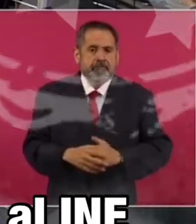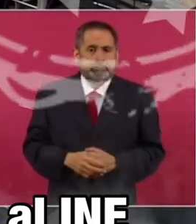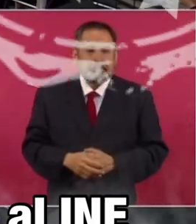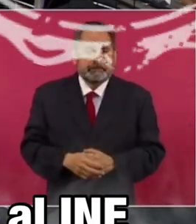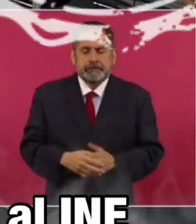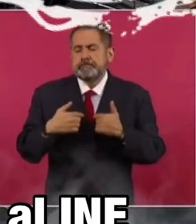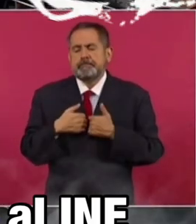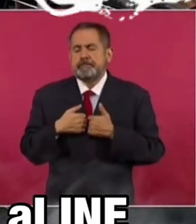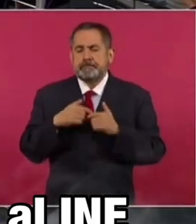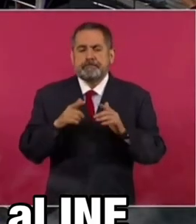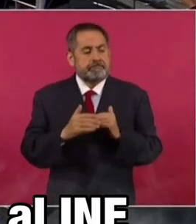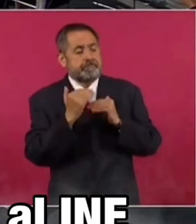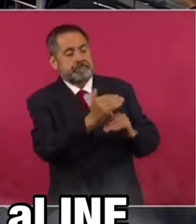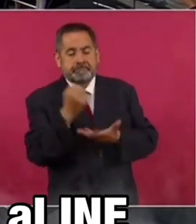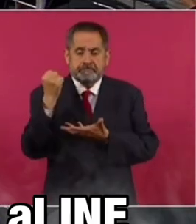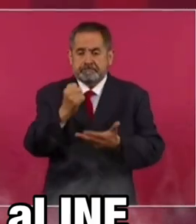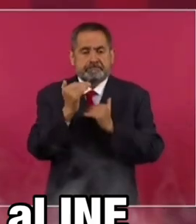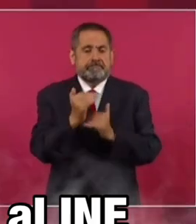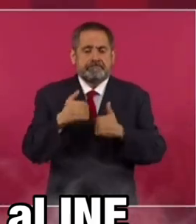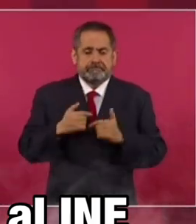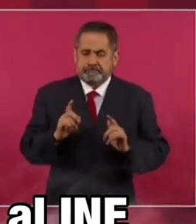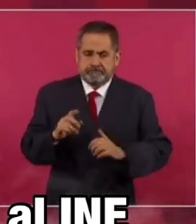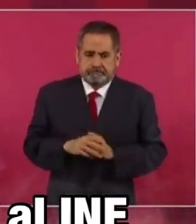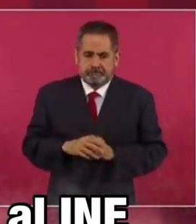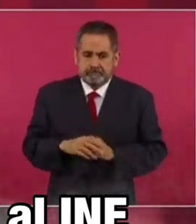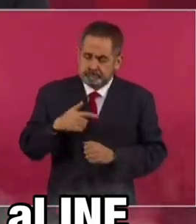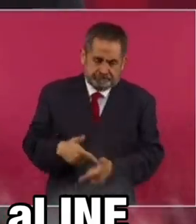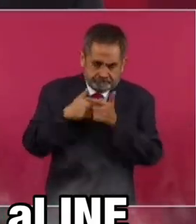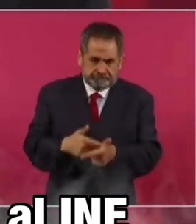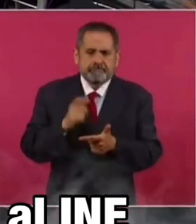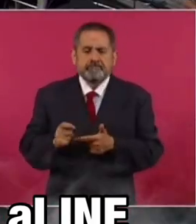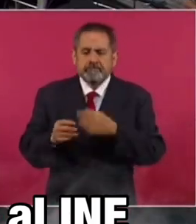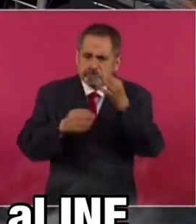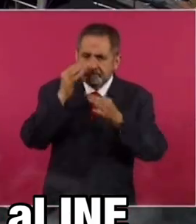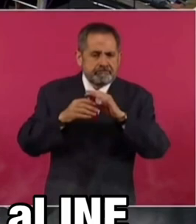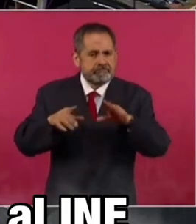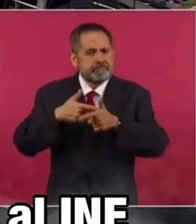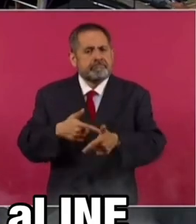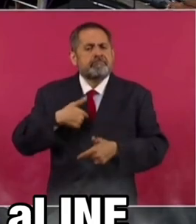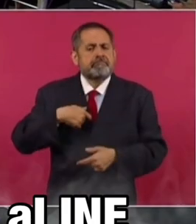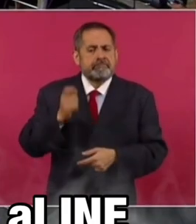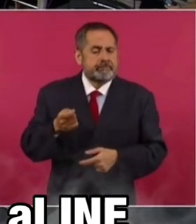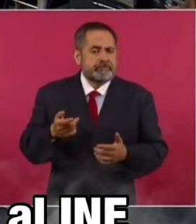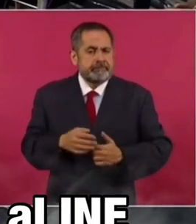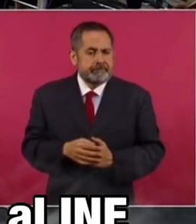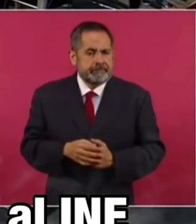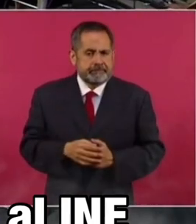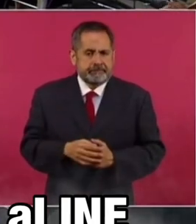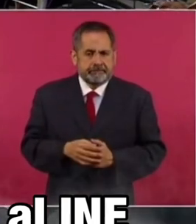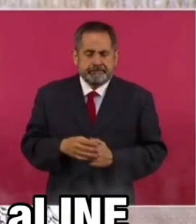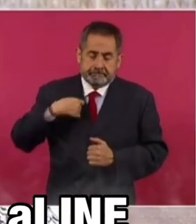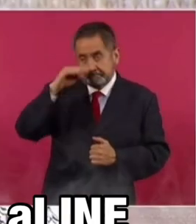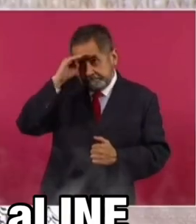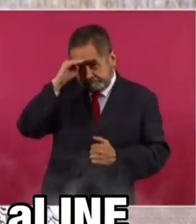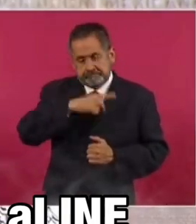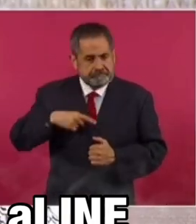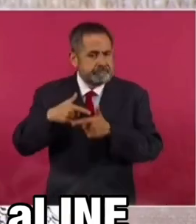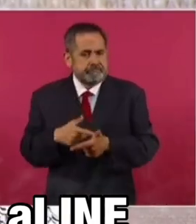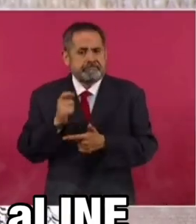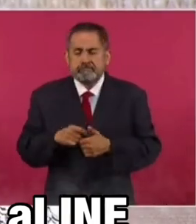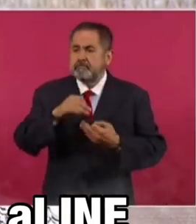No, yo no voy a limitar el presupuesto. Lo que voy a seguir haciendo, y lo tenemos que hacer, considero,